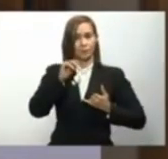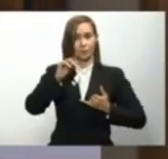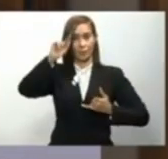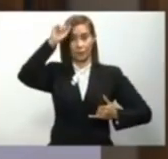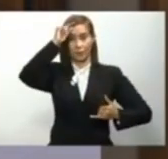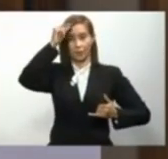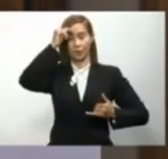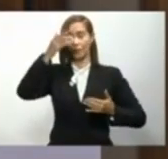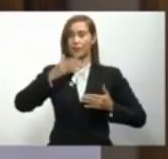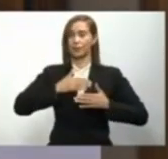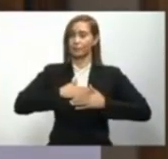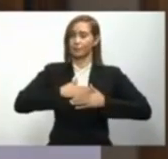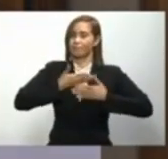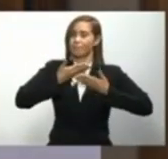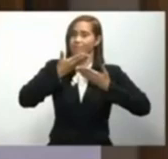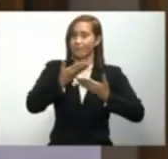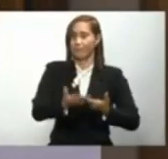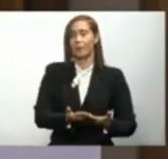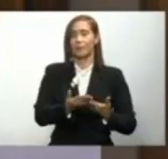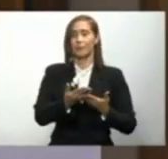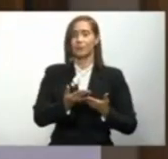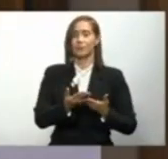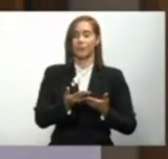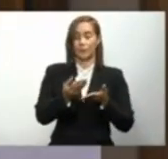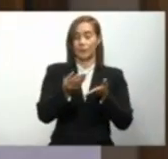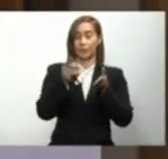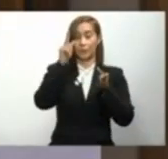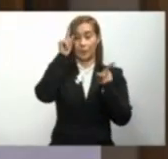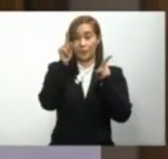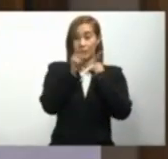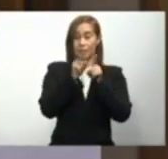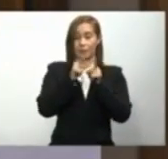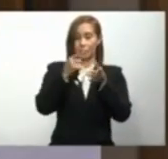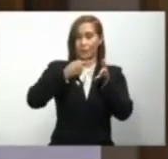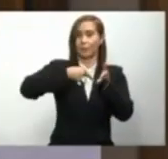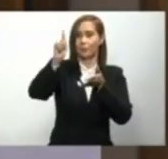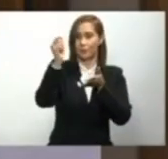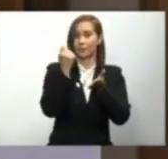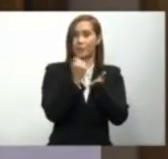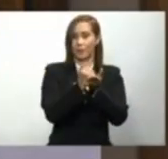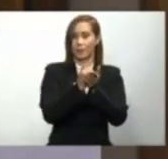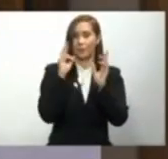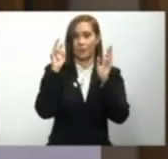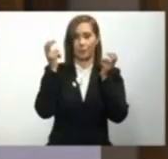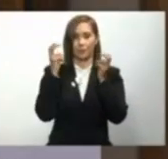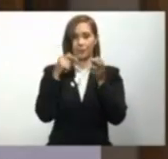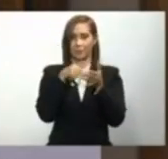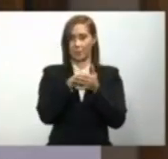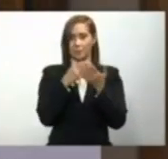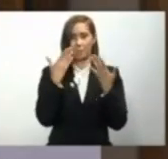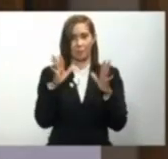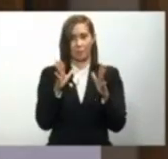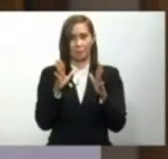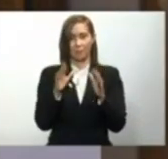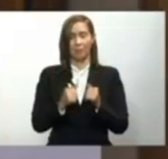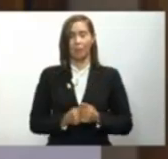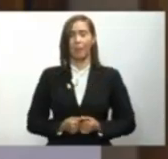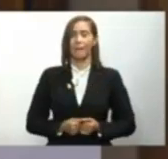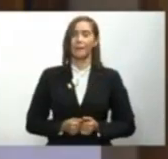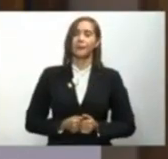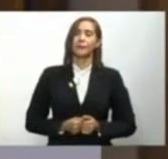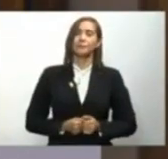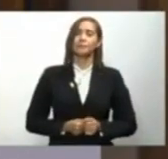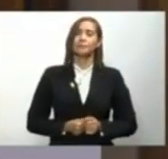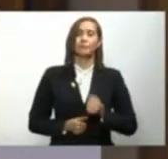lo consensuado en el pacto fuera aprobado, sin olvidar los temas pendientes. En una